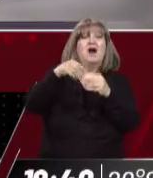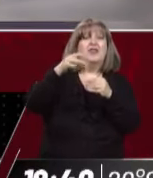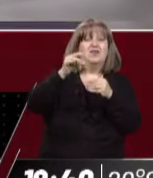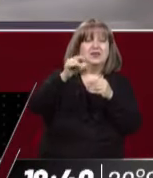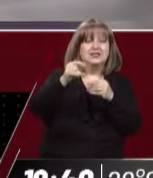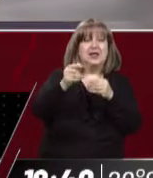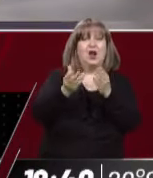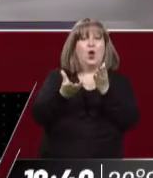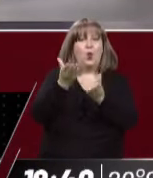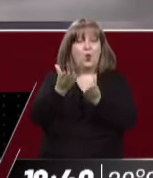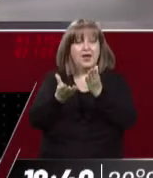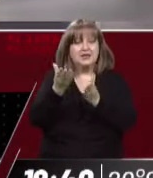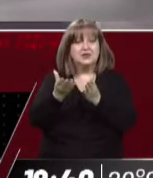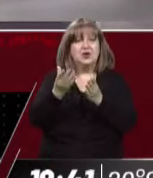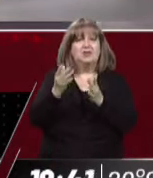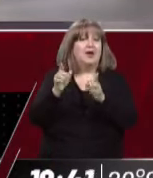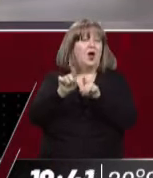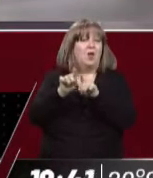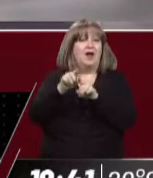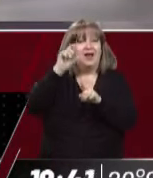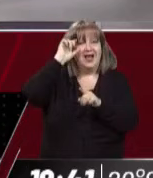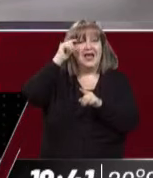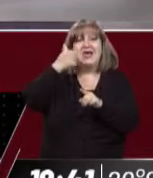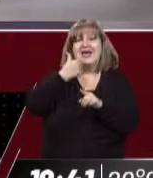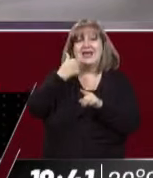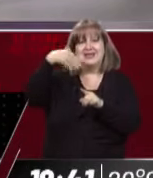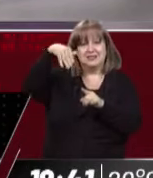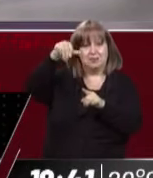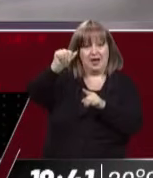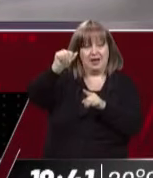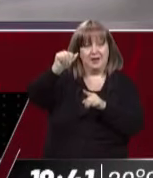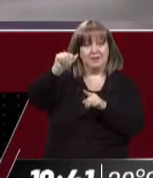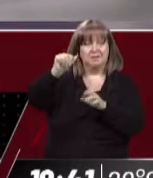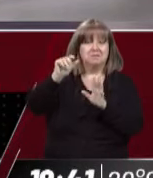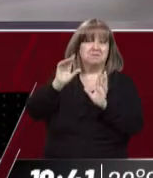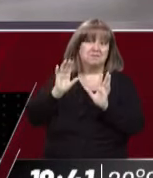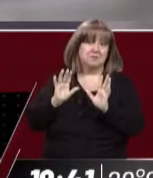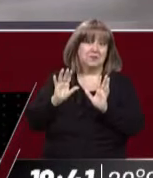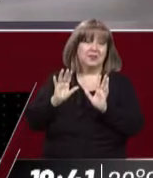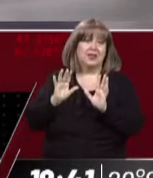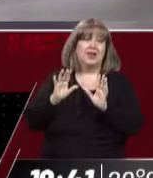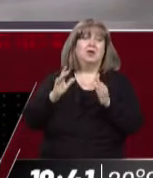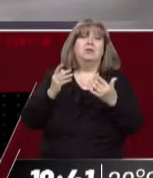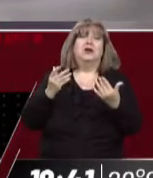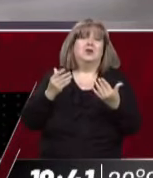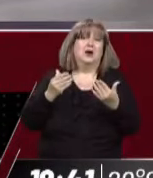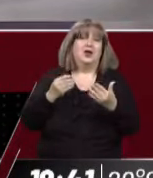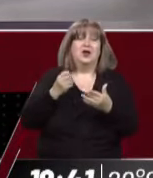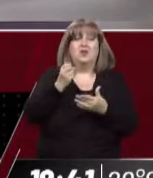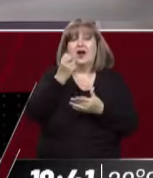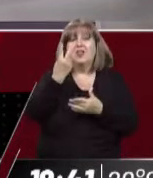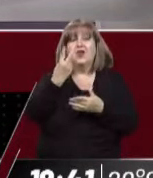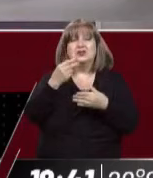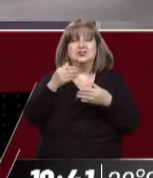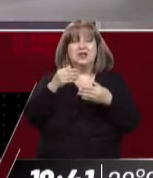es la parte de la ESMA, pero tranquilamente en una película lo más difícil puede ser cerrarla con gracia, con éxito, ¿no? Que es algo que